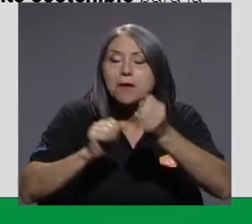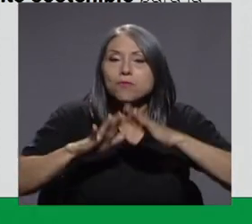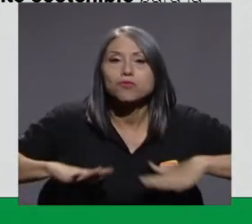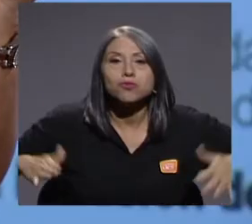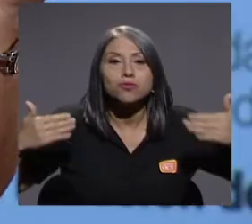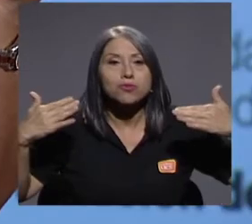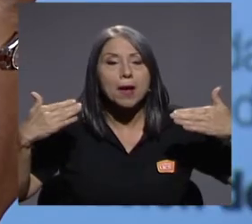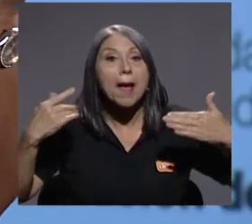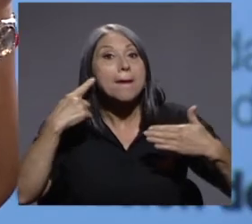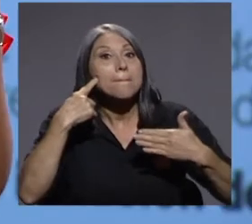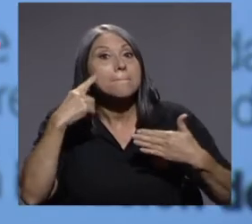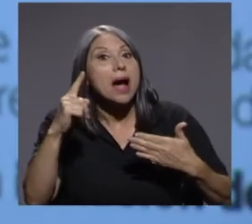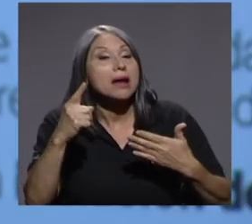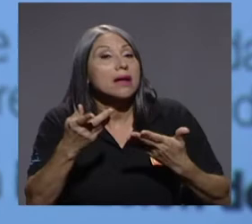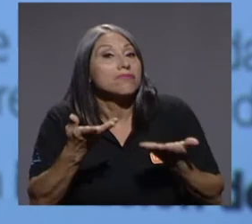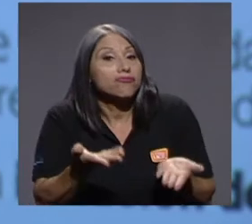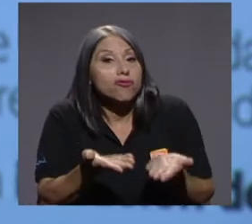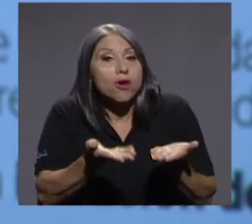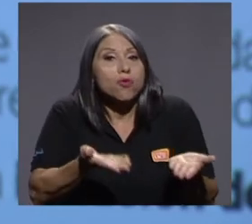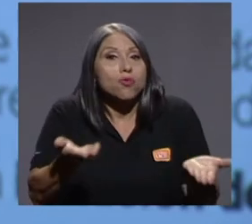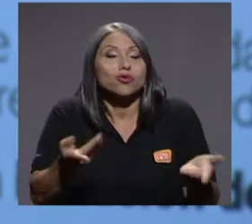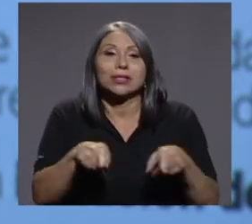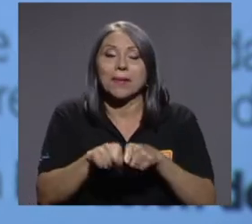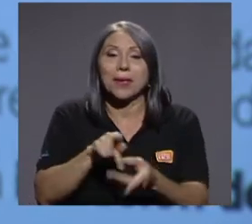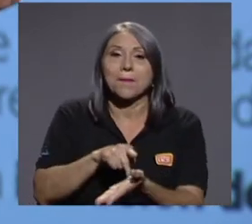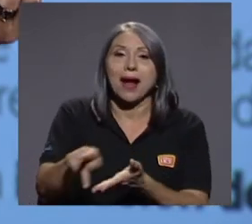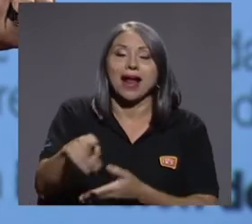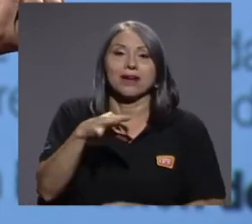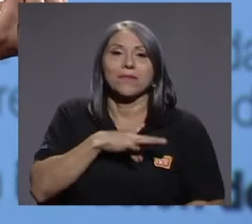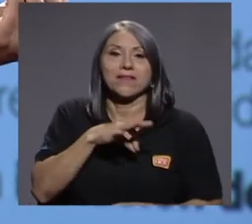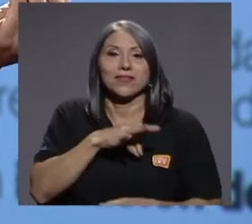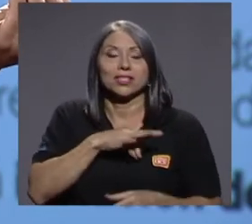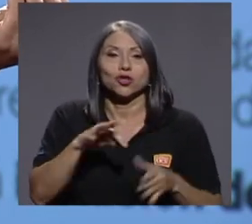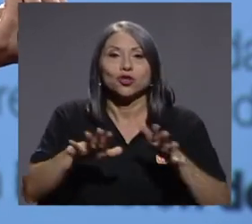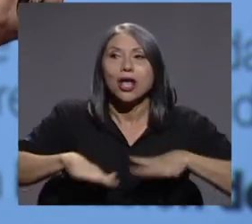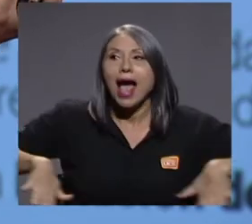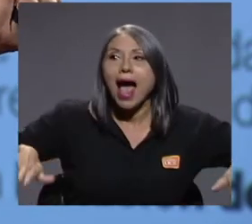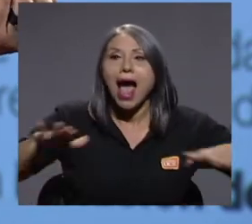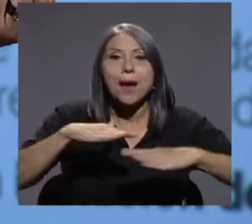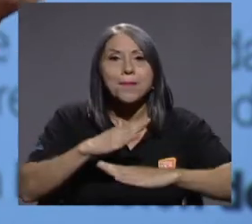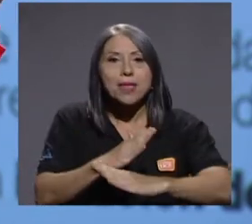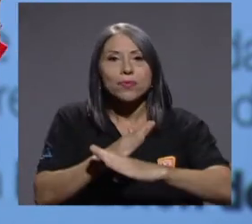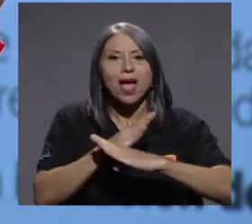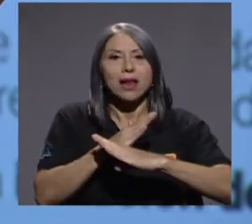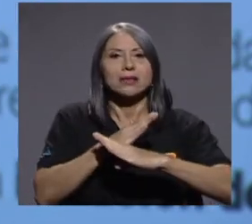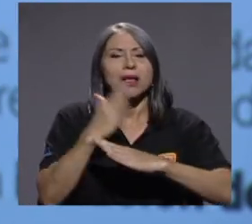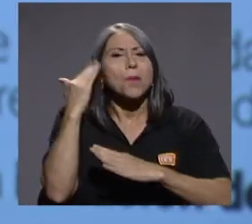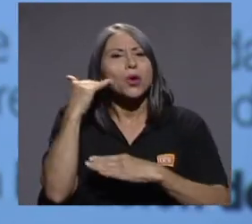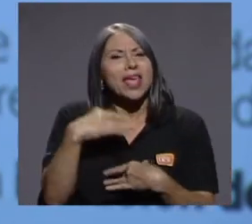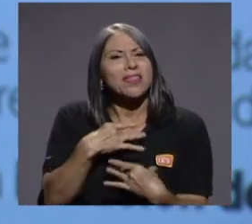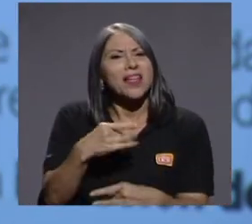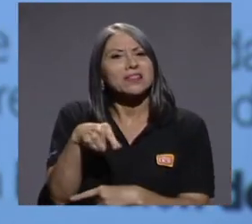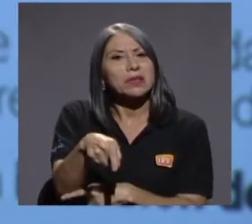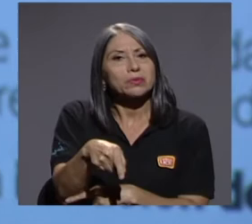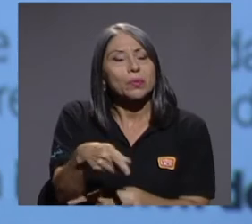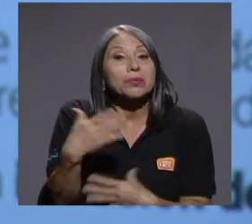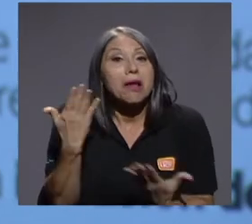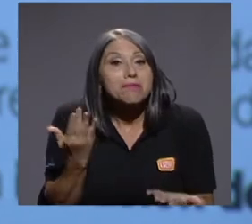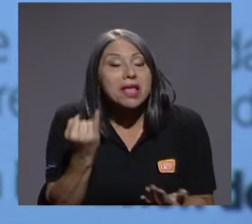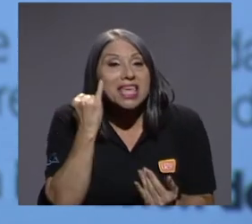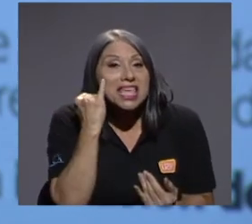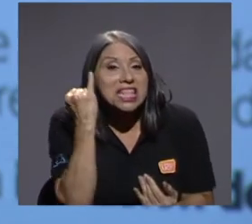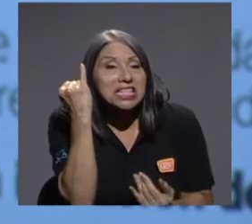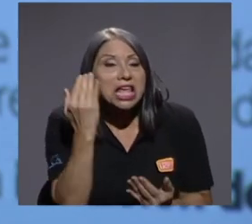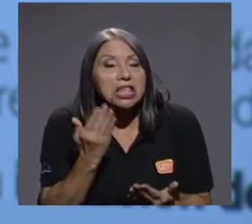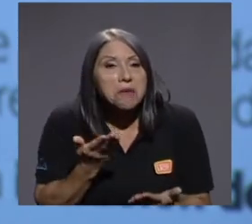ambientales. ¿En qué nos interesa pagar esos beneficios ambientales? Bueno, en iniciativas que tengan